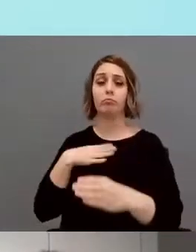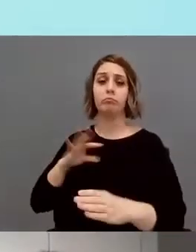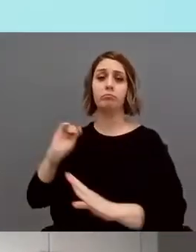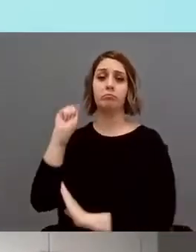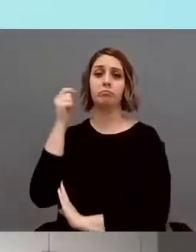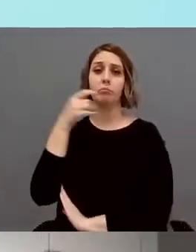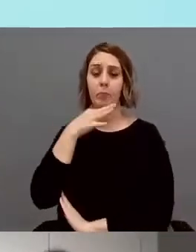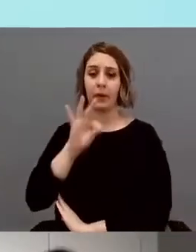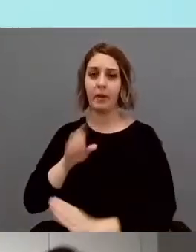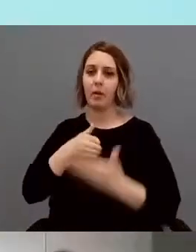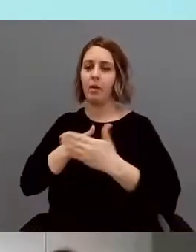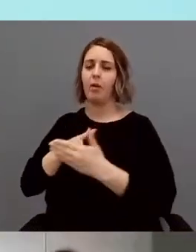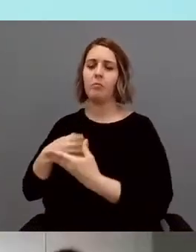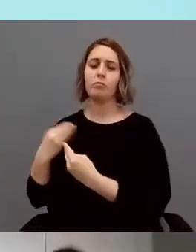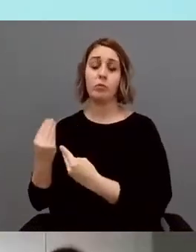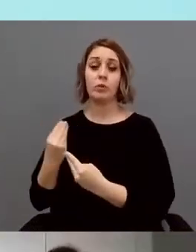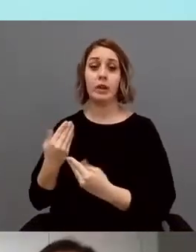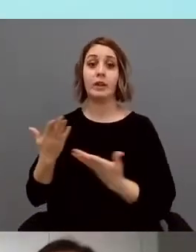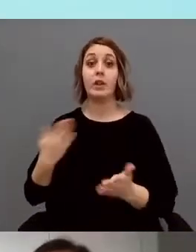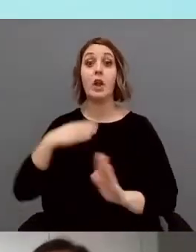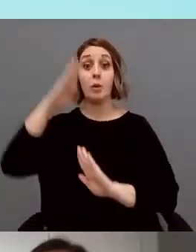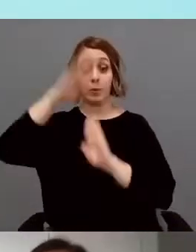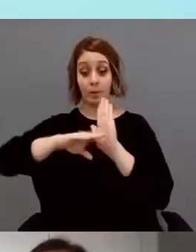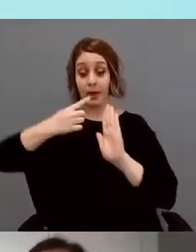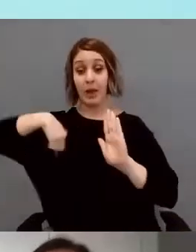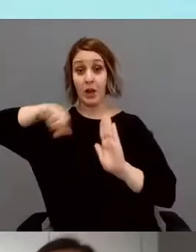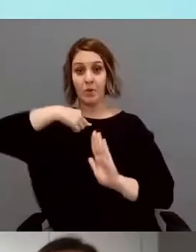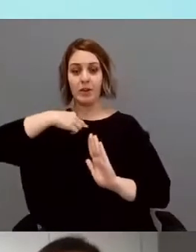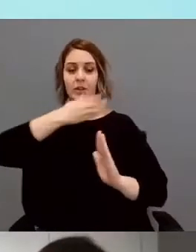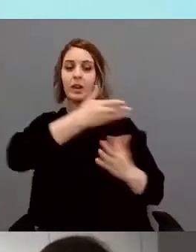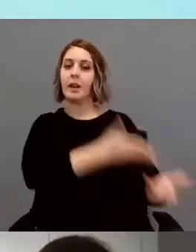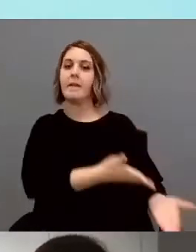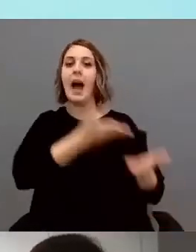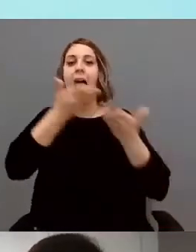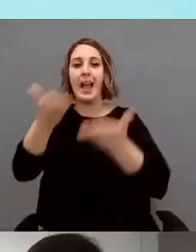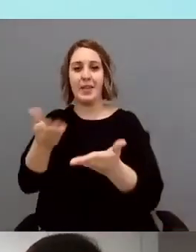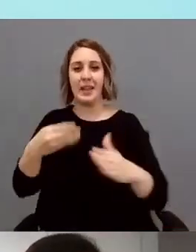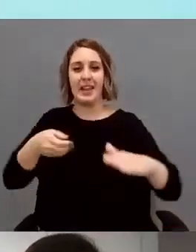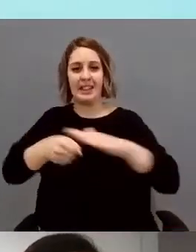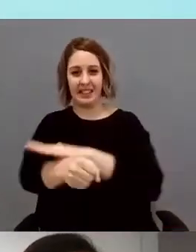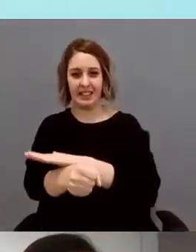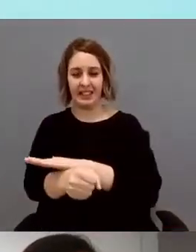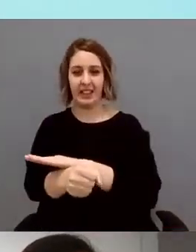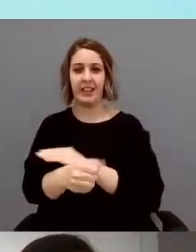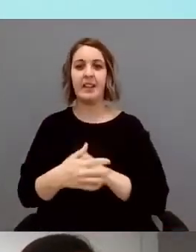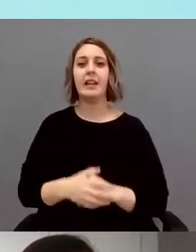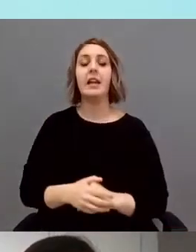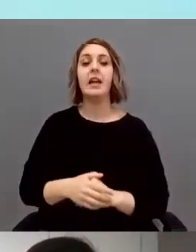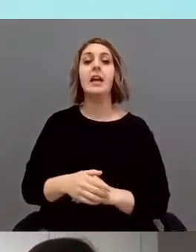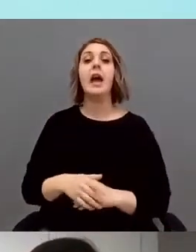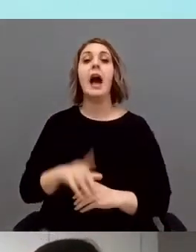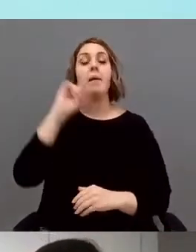Y son los programas como nuestro que van dirigidos a derribar tanto las sociales como actitudinales.